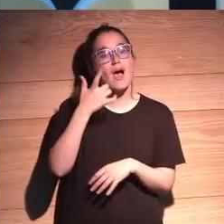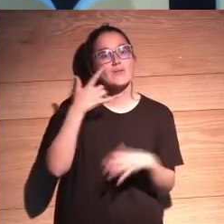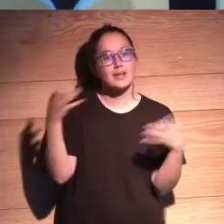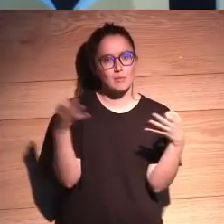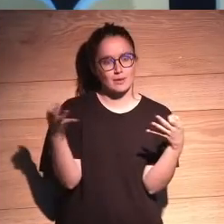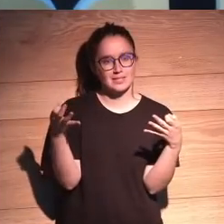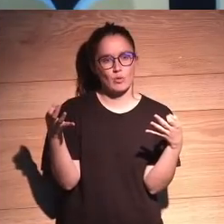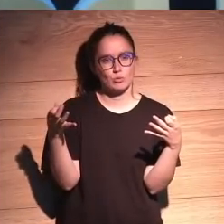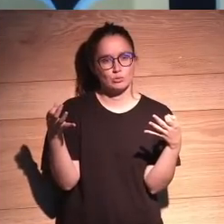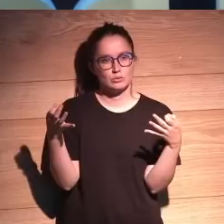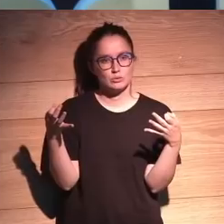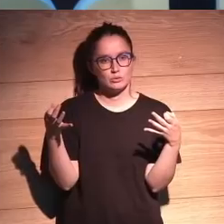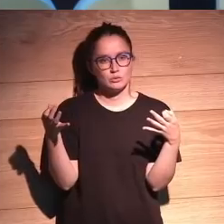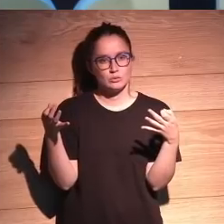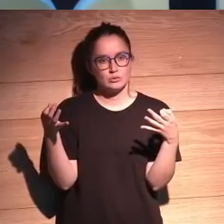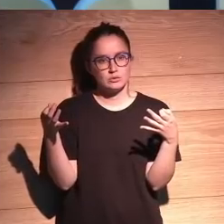pasó, ¿no?